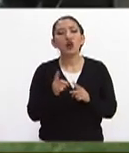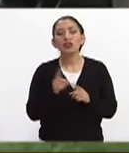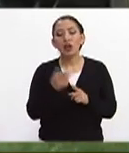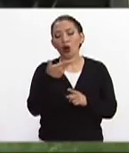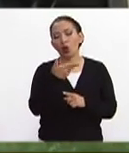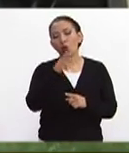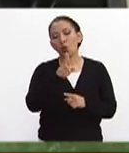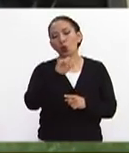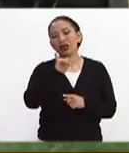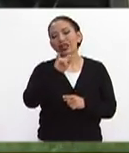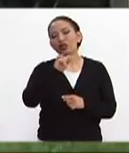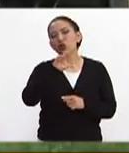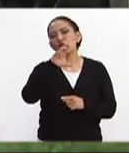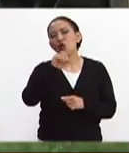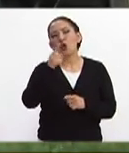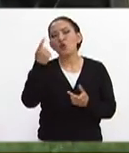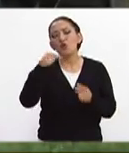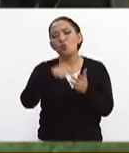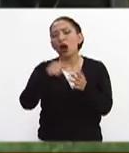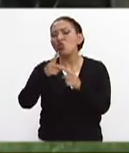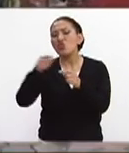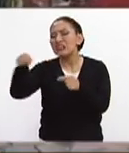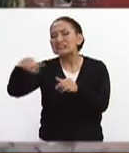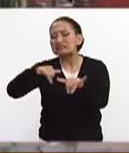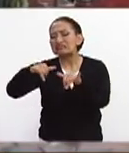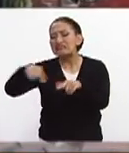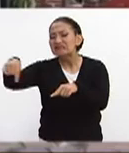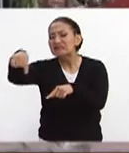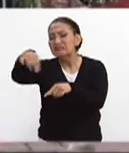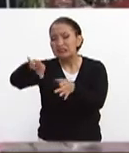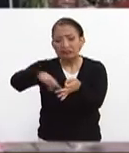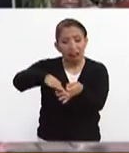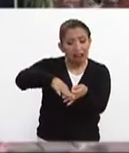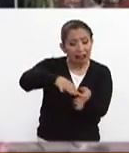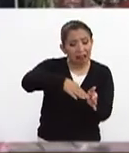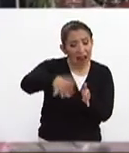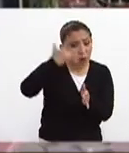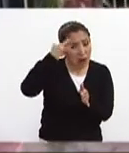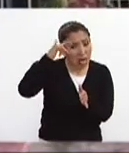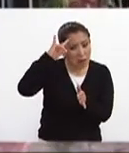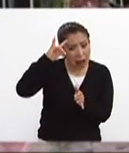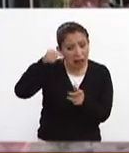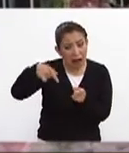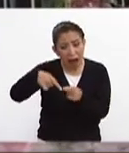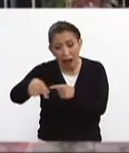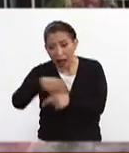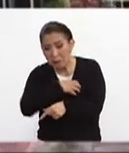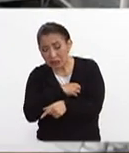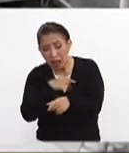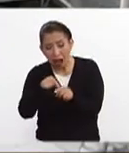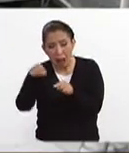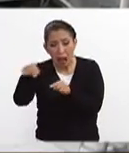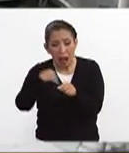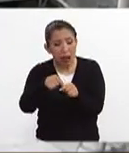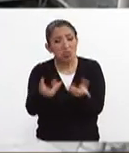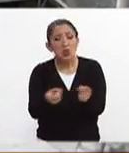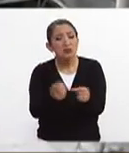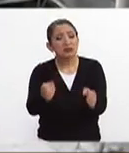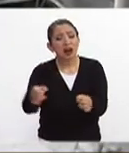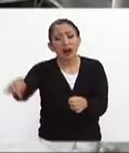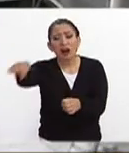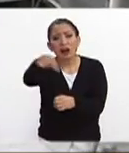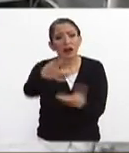Cuituco? Para tener una idea, ¿qué tan cercano por ejemplo de Cuernavaca a la capital? Y también me gustaría saber